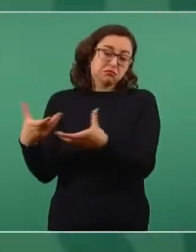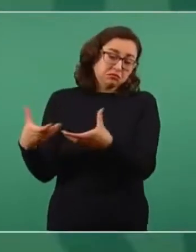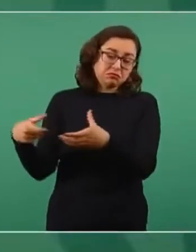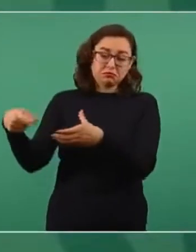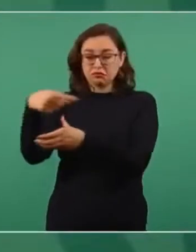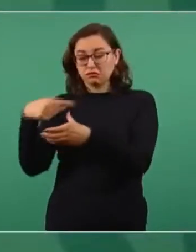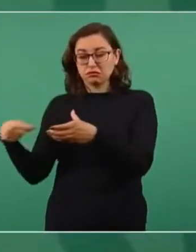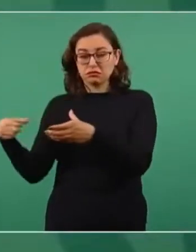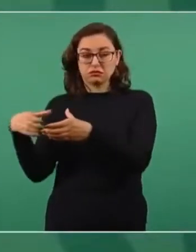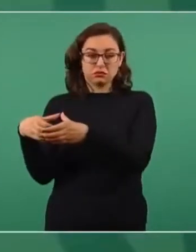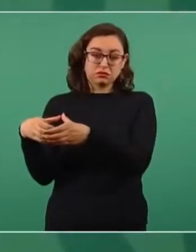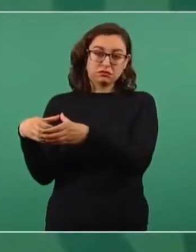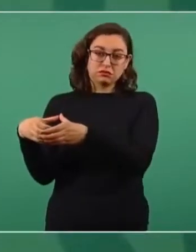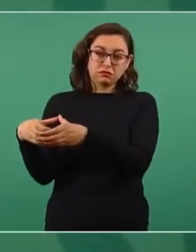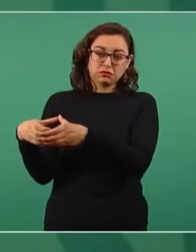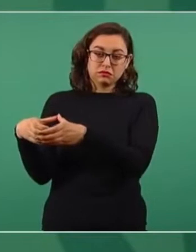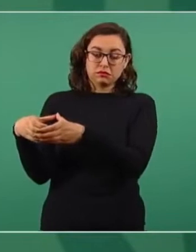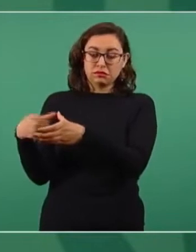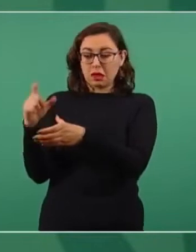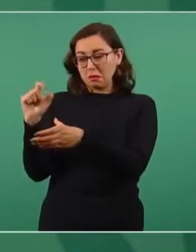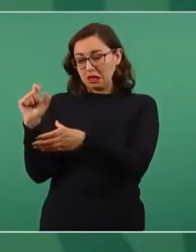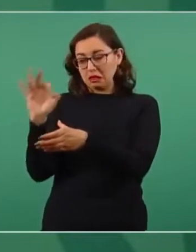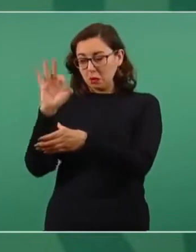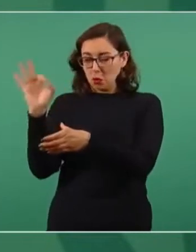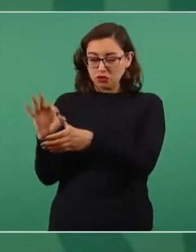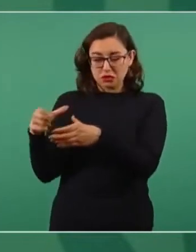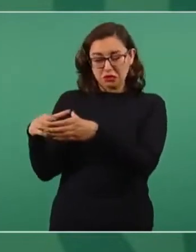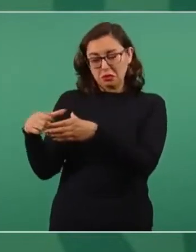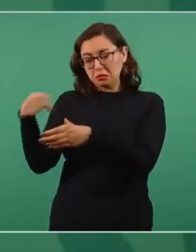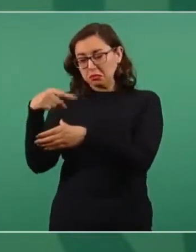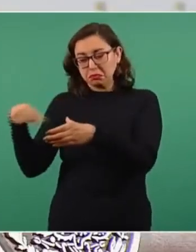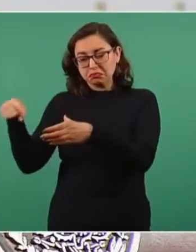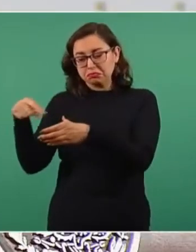no tener creencias